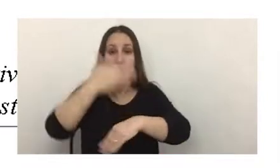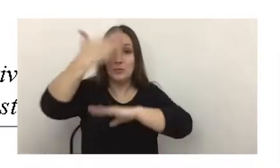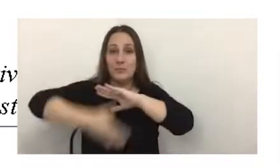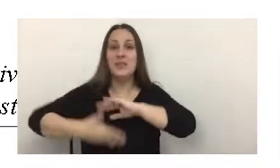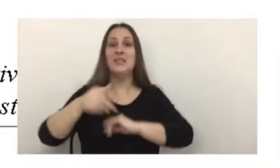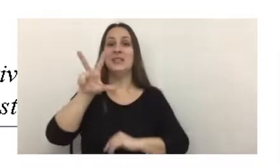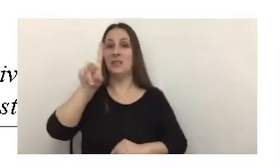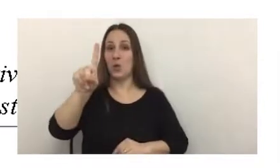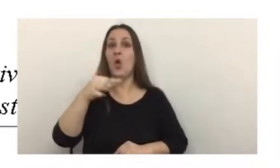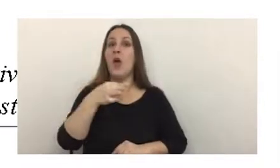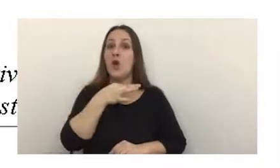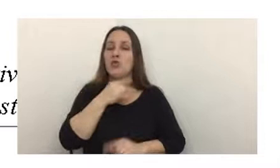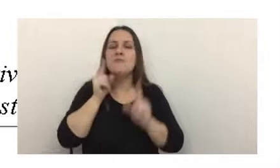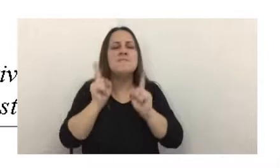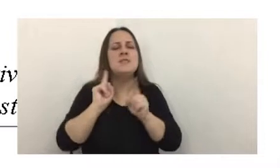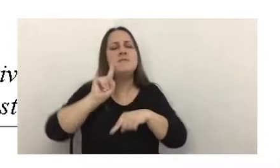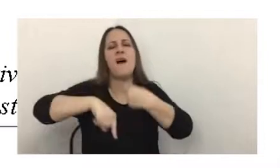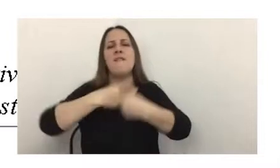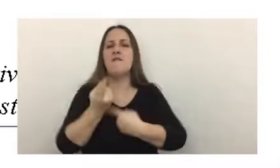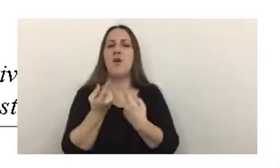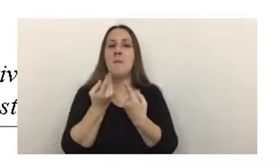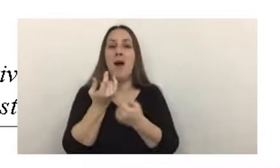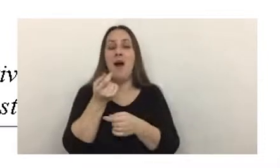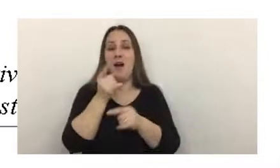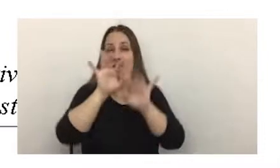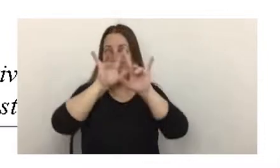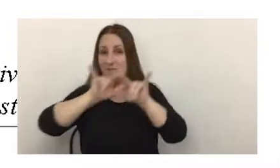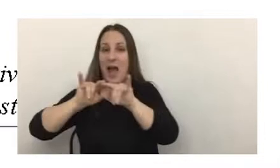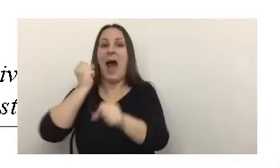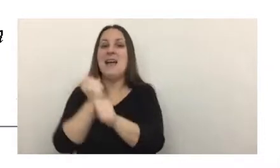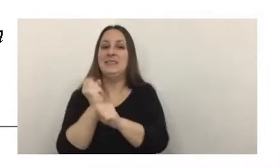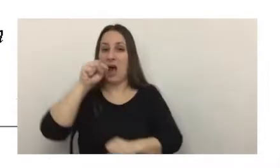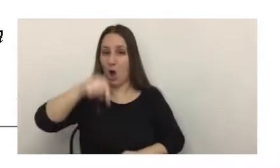agosto, seguirán con el mismo aplicativo vigente hasta el momento.